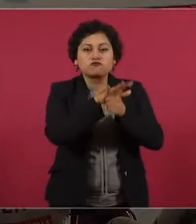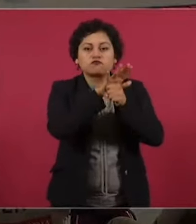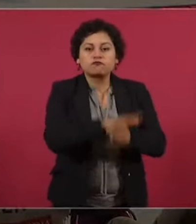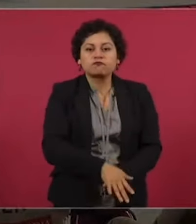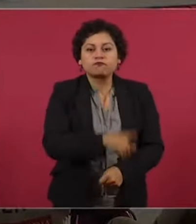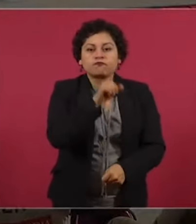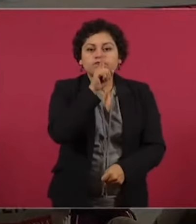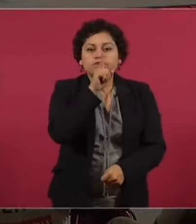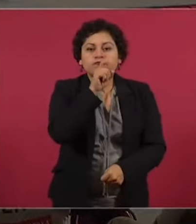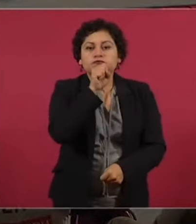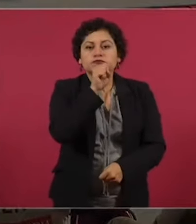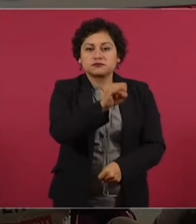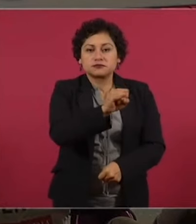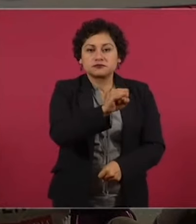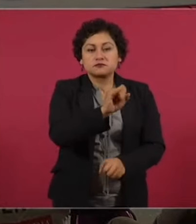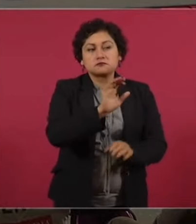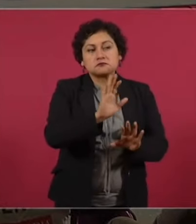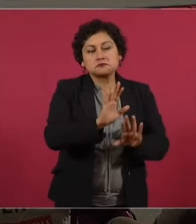saben.